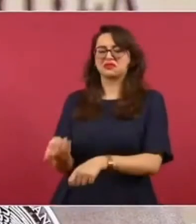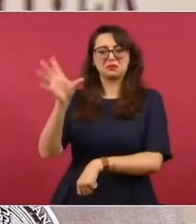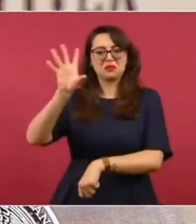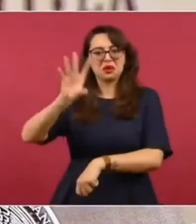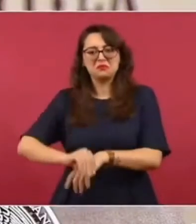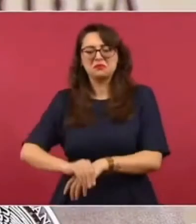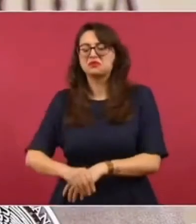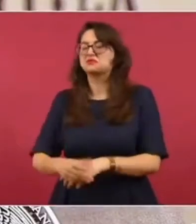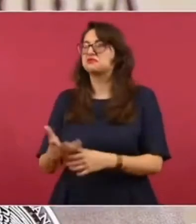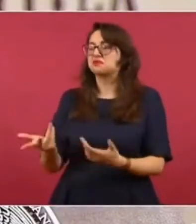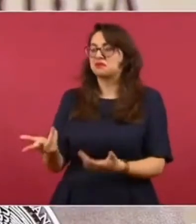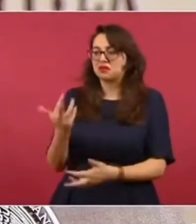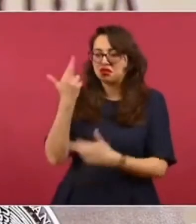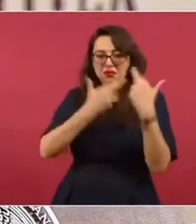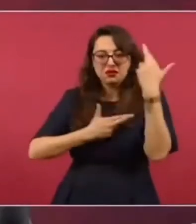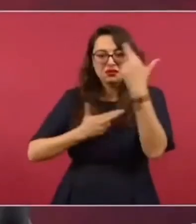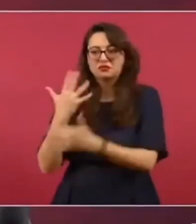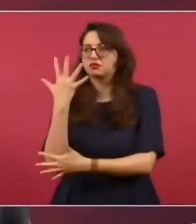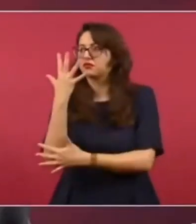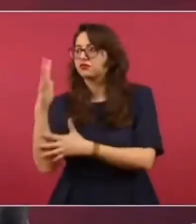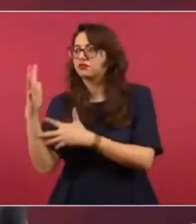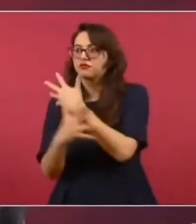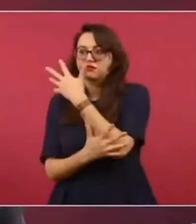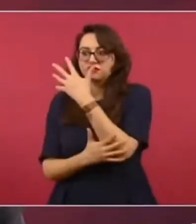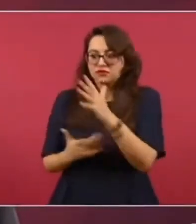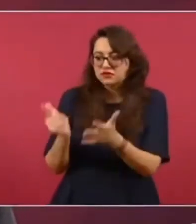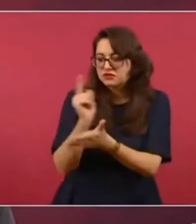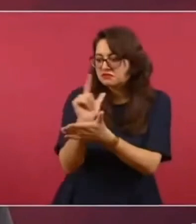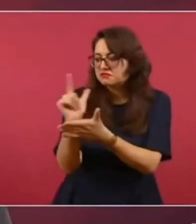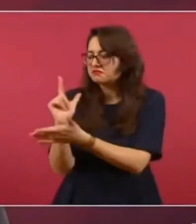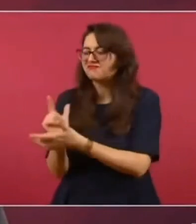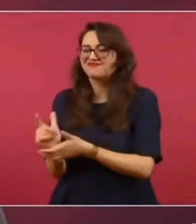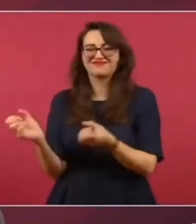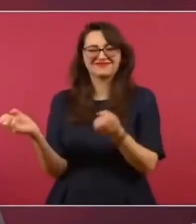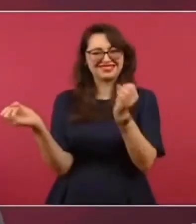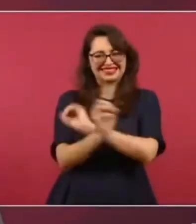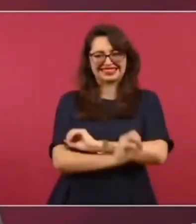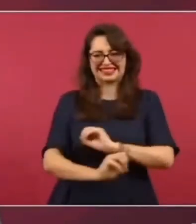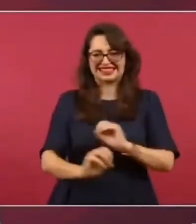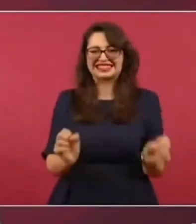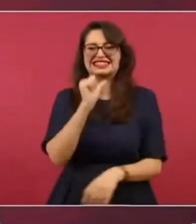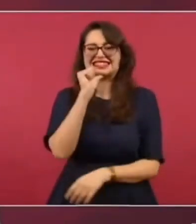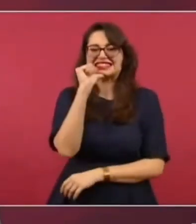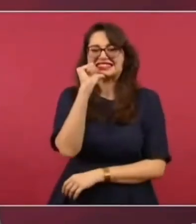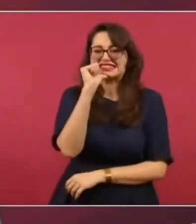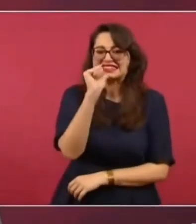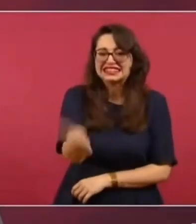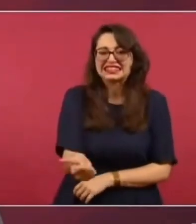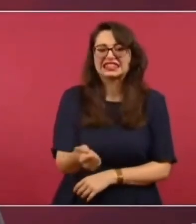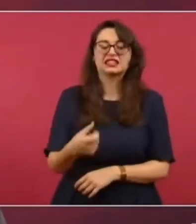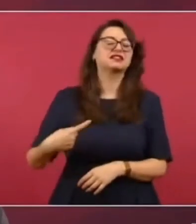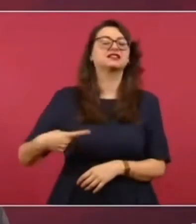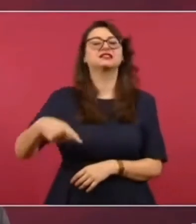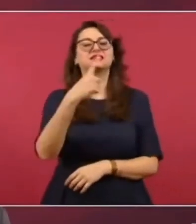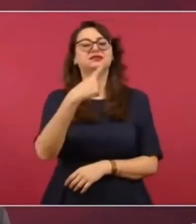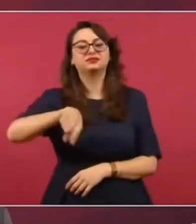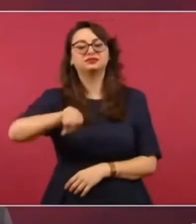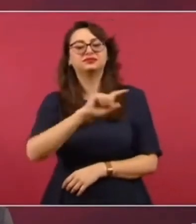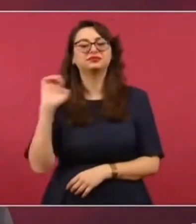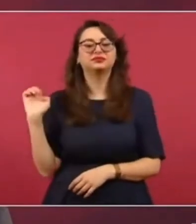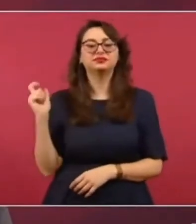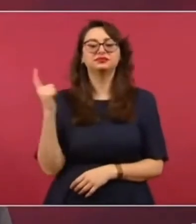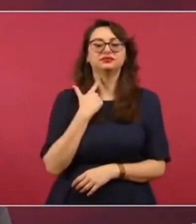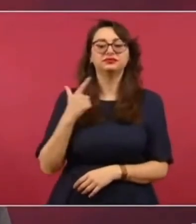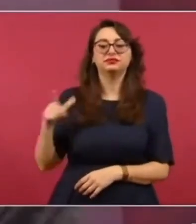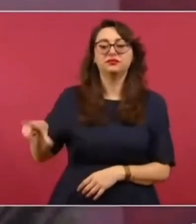Aquellos quienes desde el gobierno se declaraban o aquellas ambientalistas, pues resultaron no serlo porque se